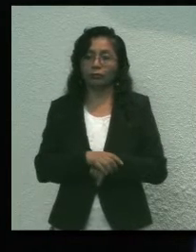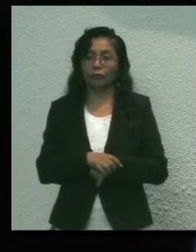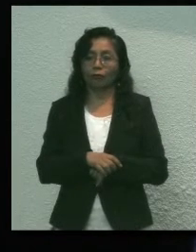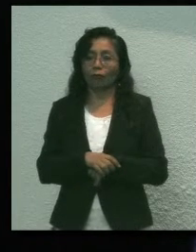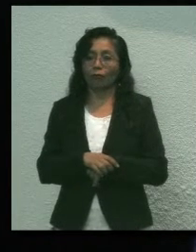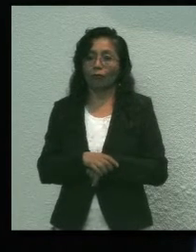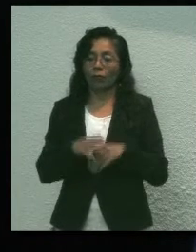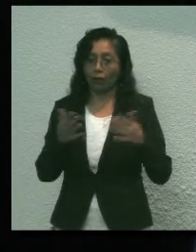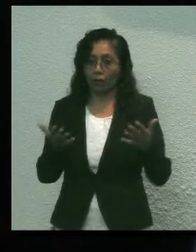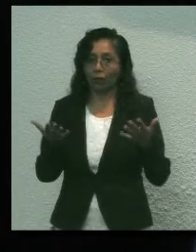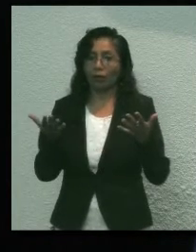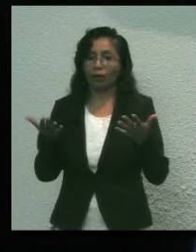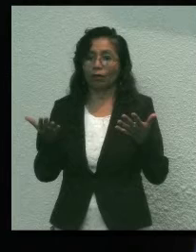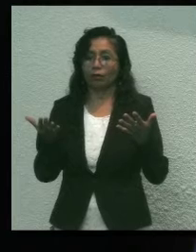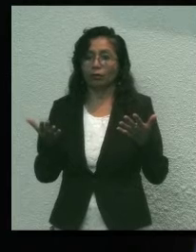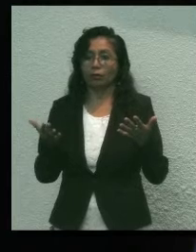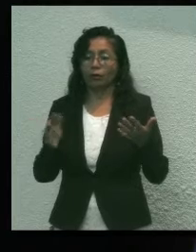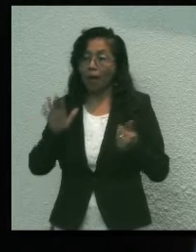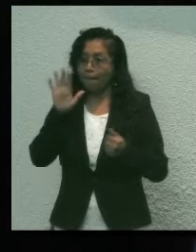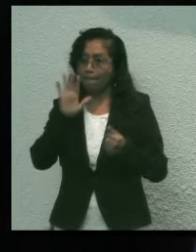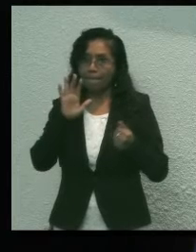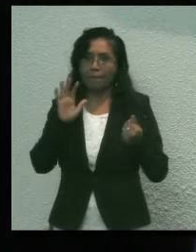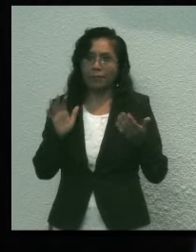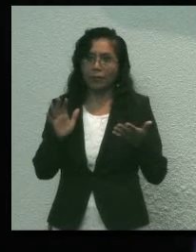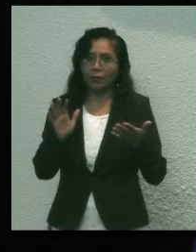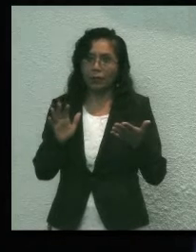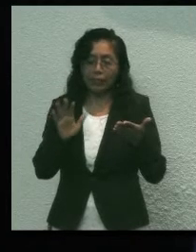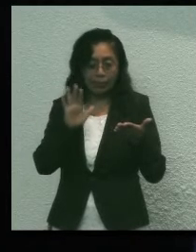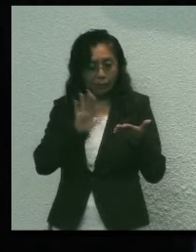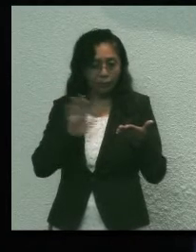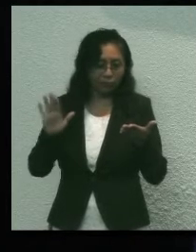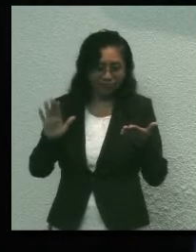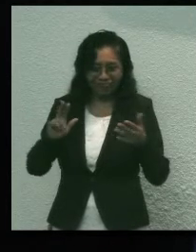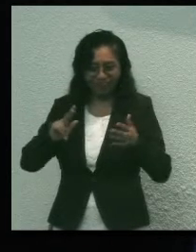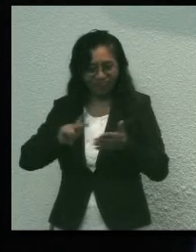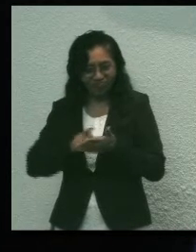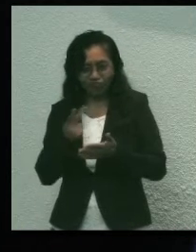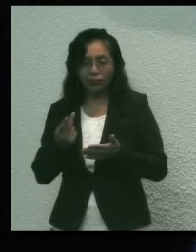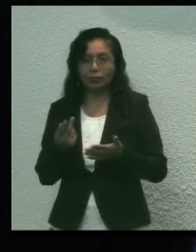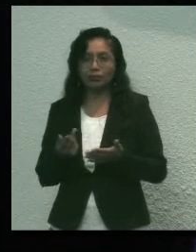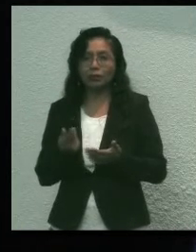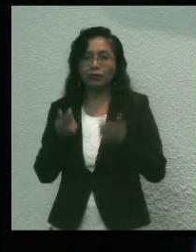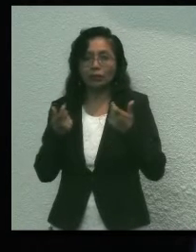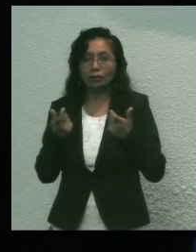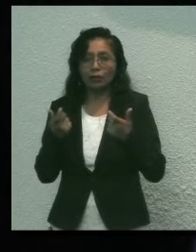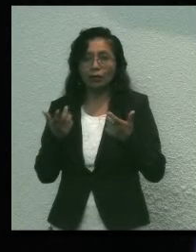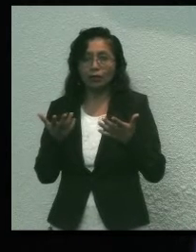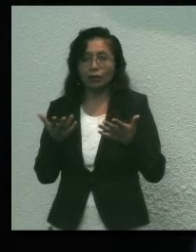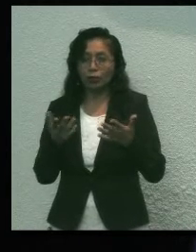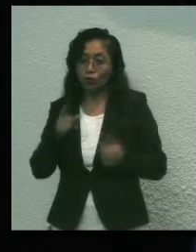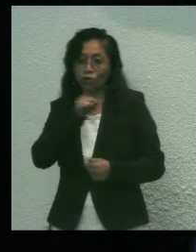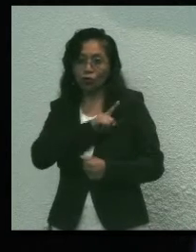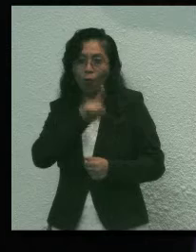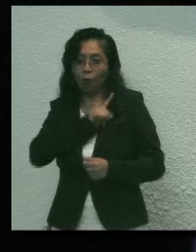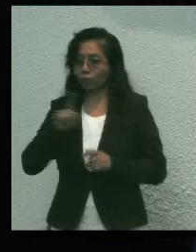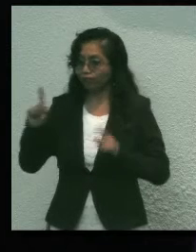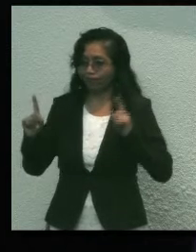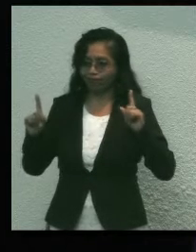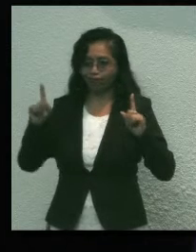Recuperarnos parece ser el reto común de los quintanarroenses y no lo vamos a lograr solos.